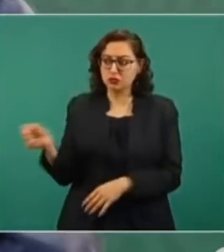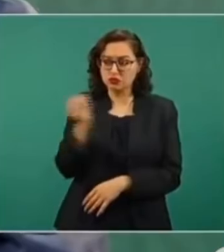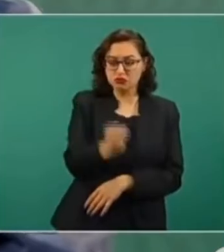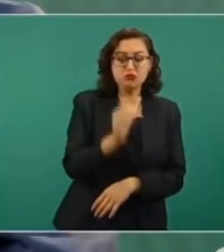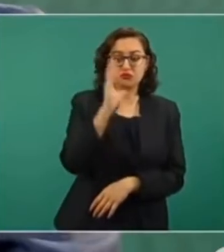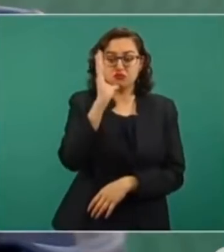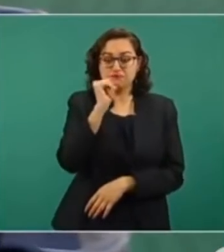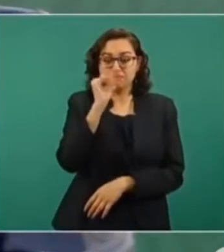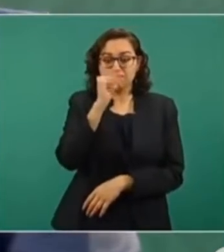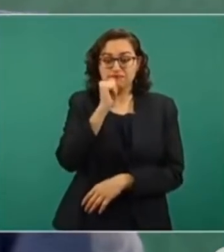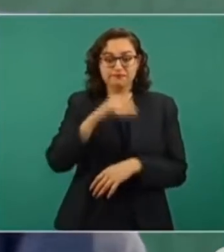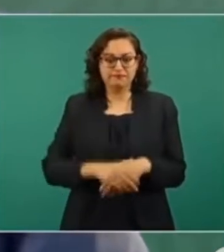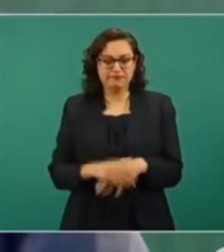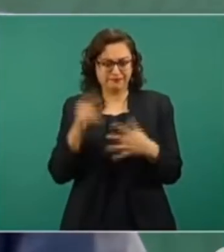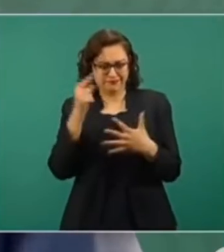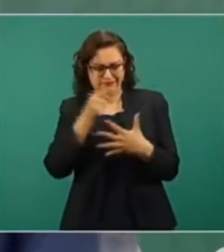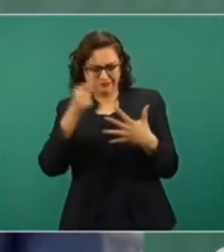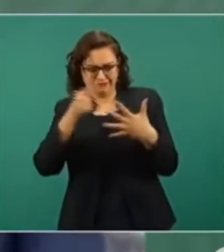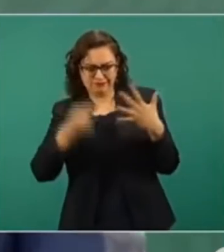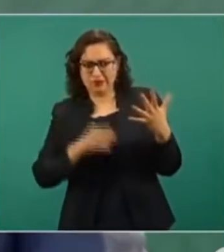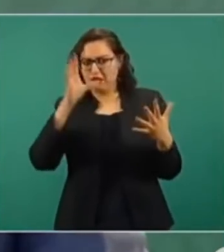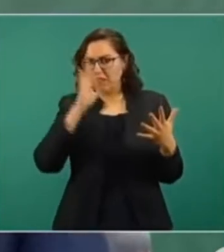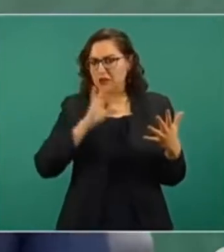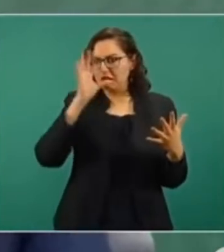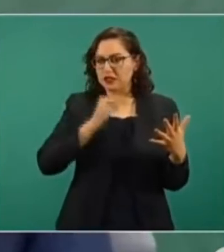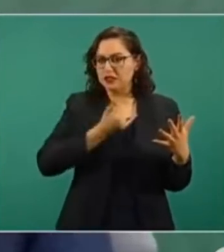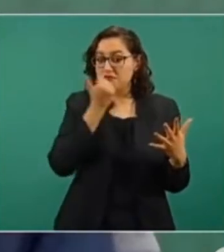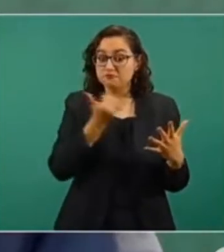Entonces, todas estas cosas las vamos a ventilar.